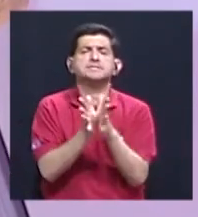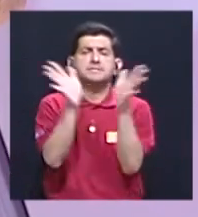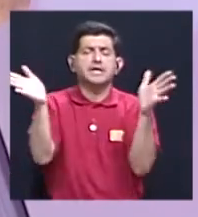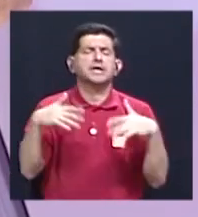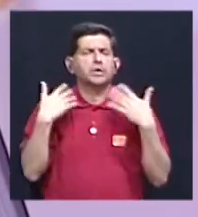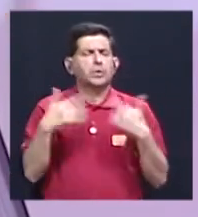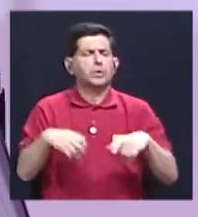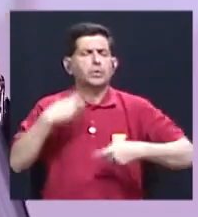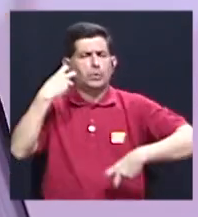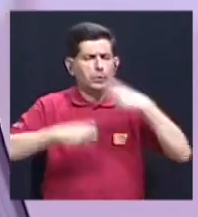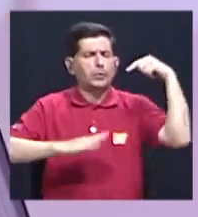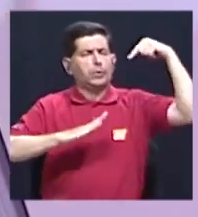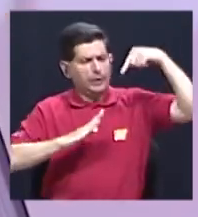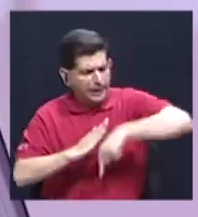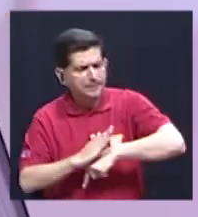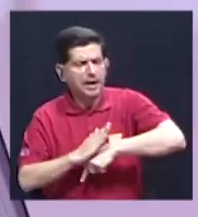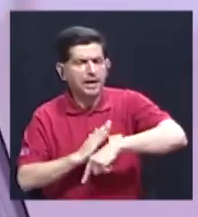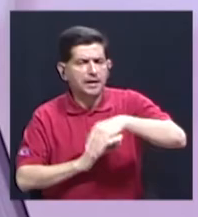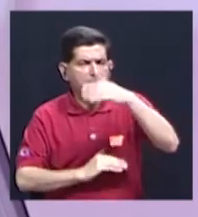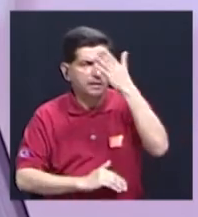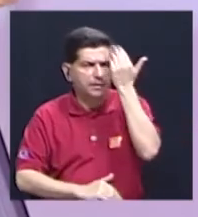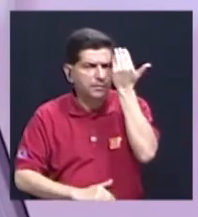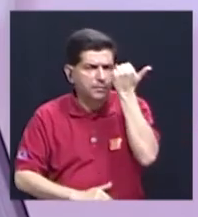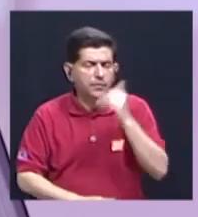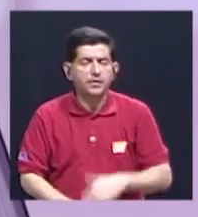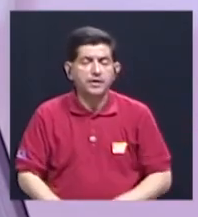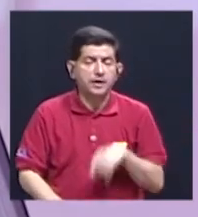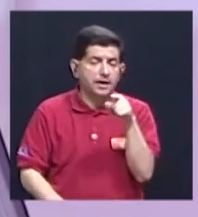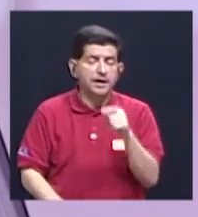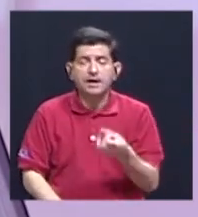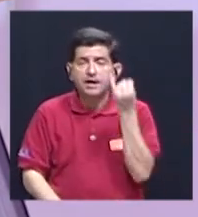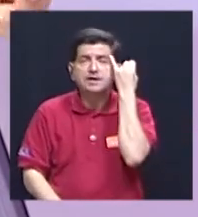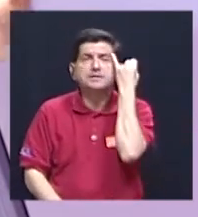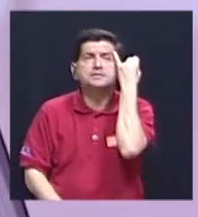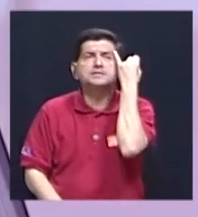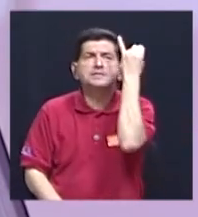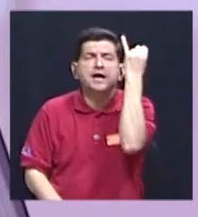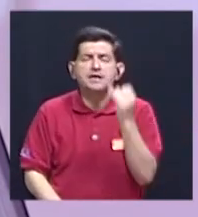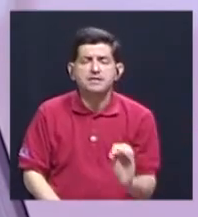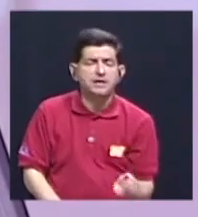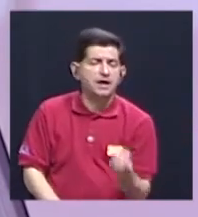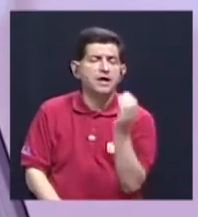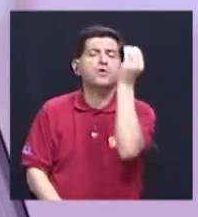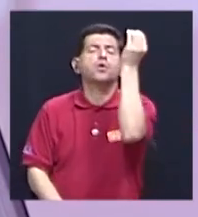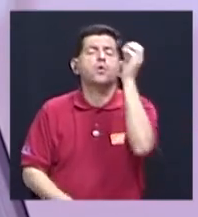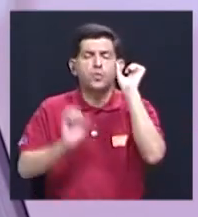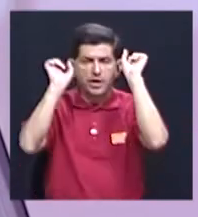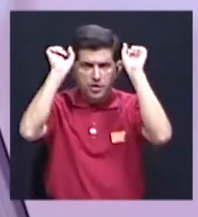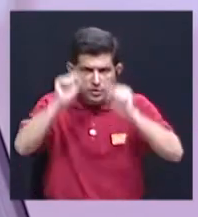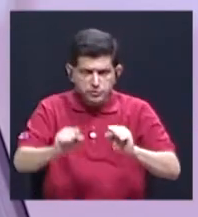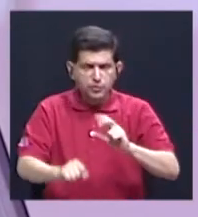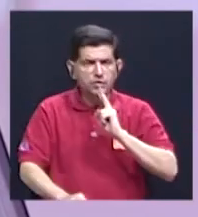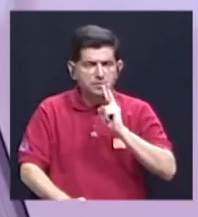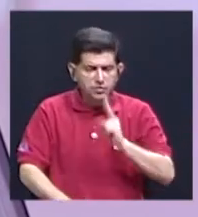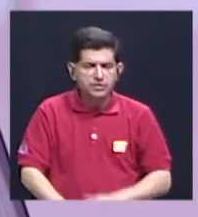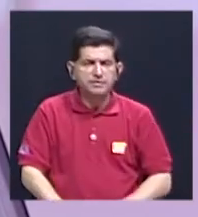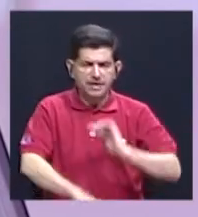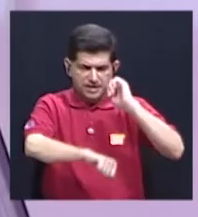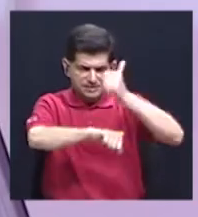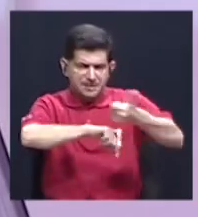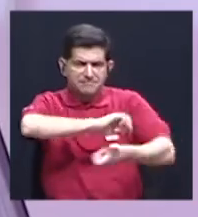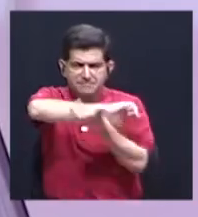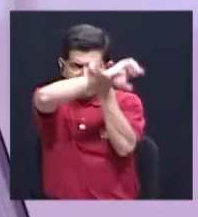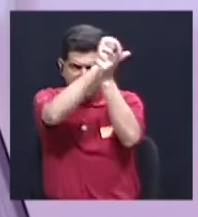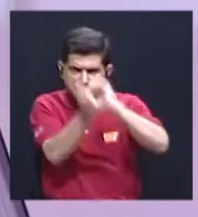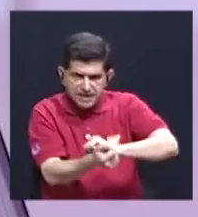gravísimo, porque efectivamente es en el imaginario de las generaciones jóvenes que podemos realmente cimentar un cambio,